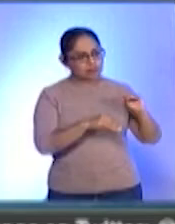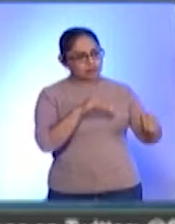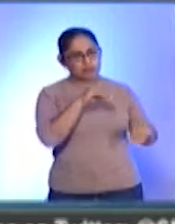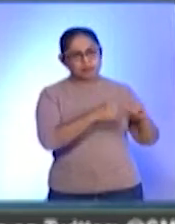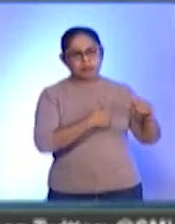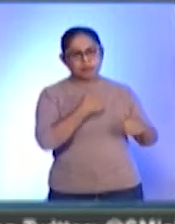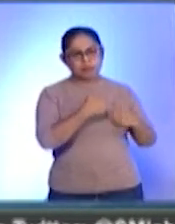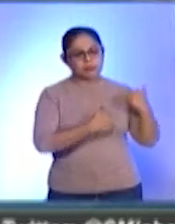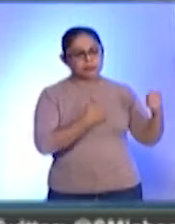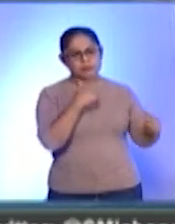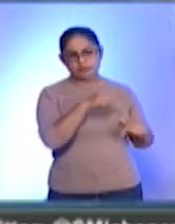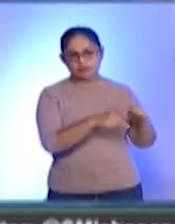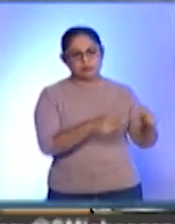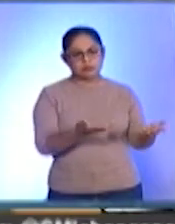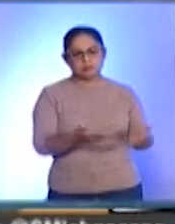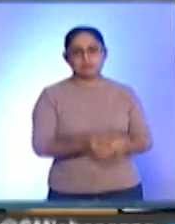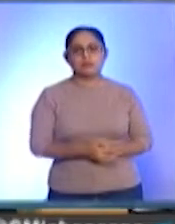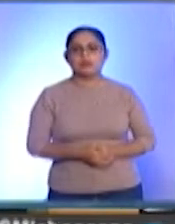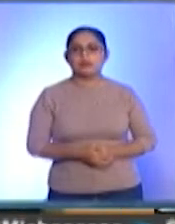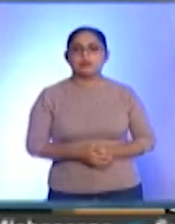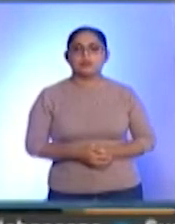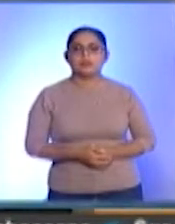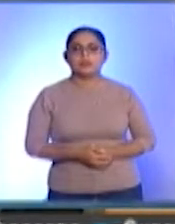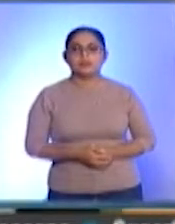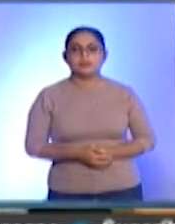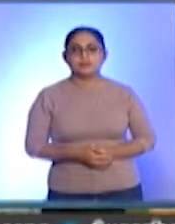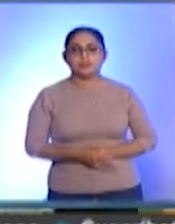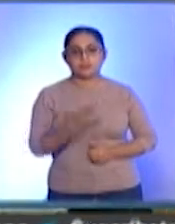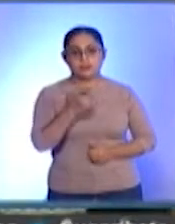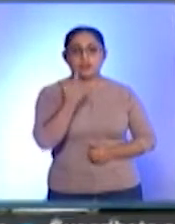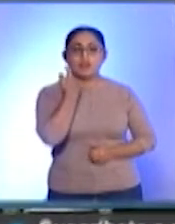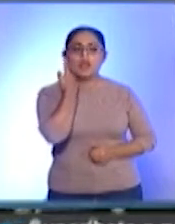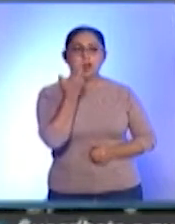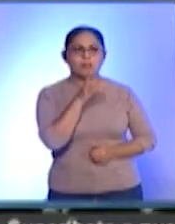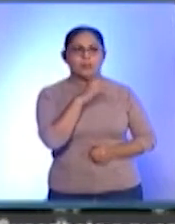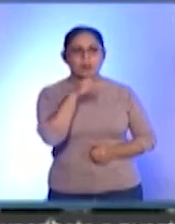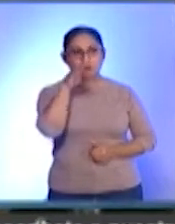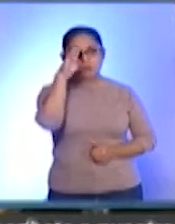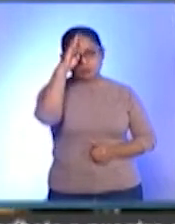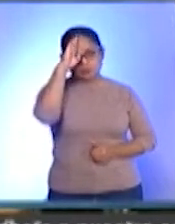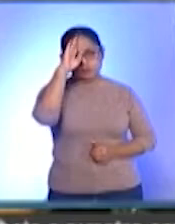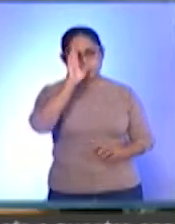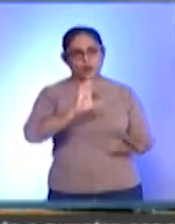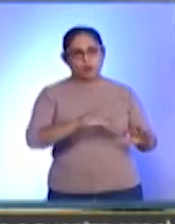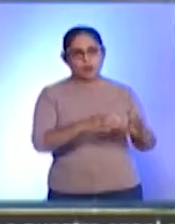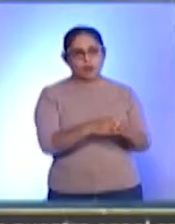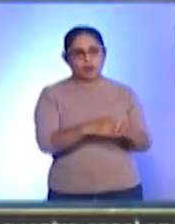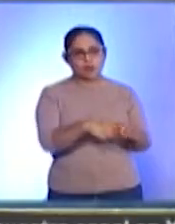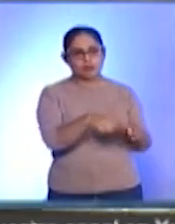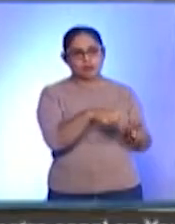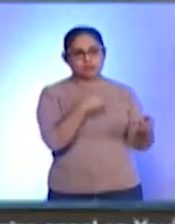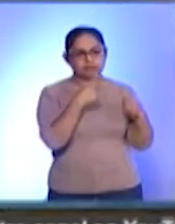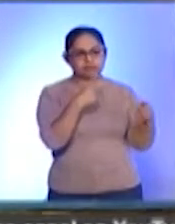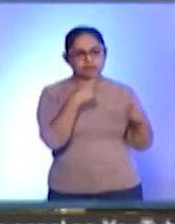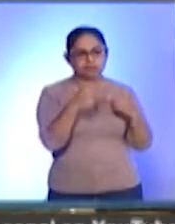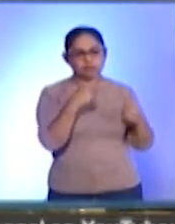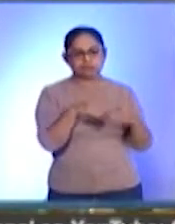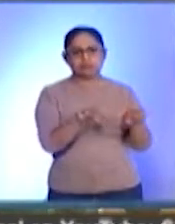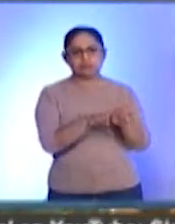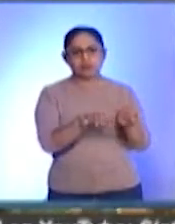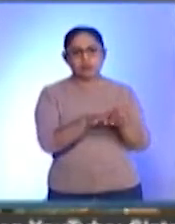Entonces quisimos, junto con la comunidad, reflexionar en este tipo de